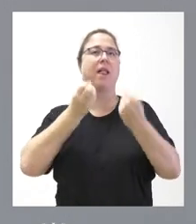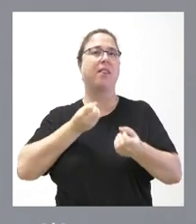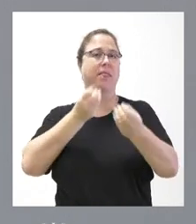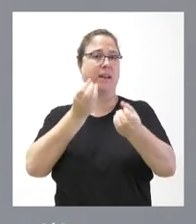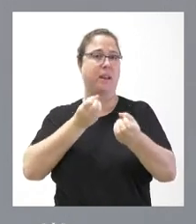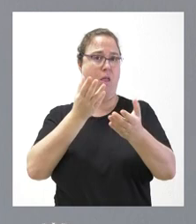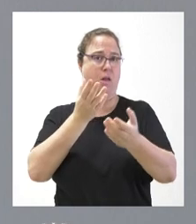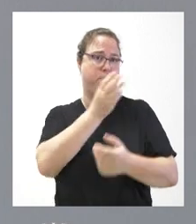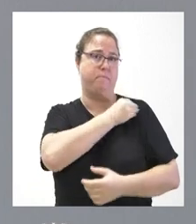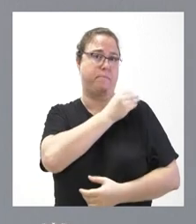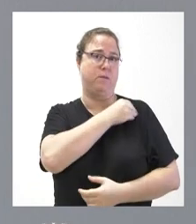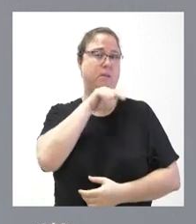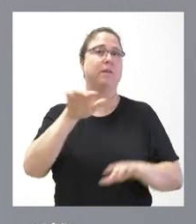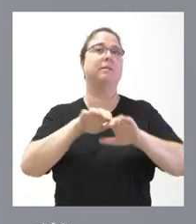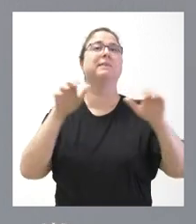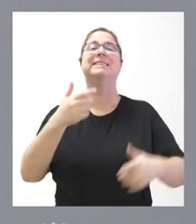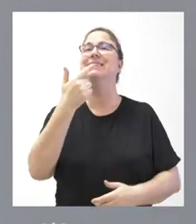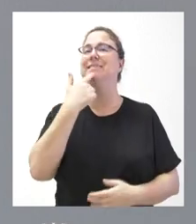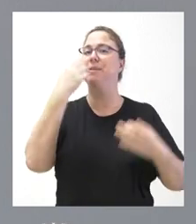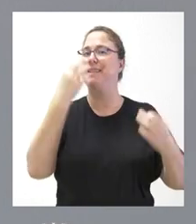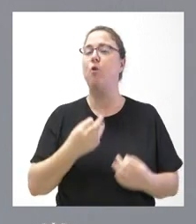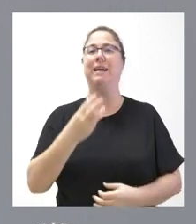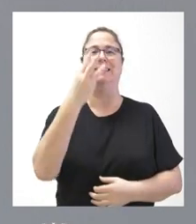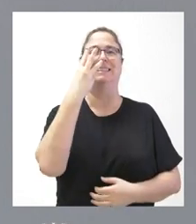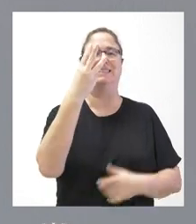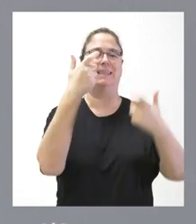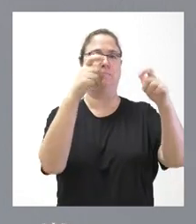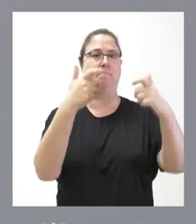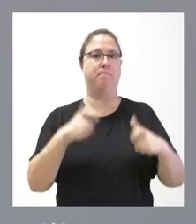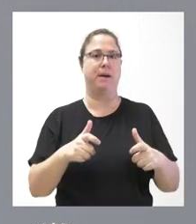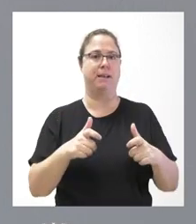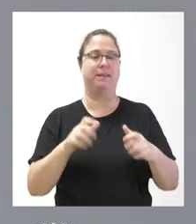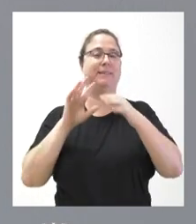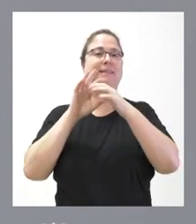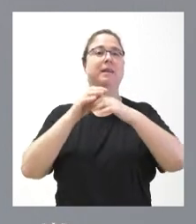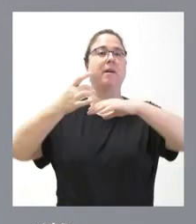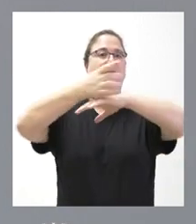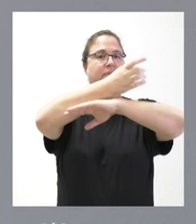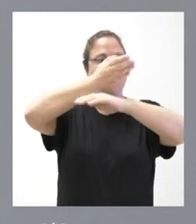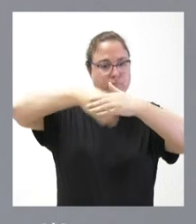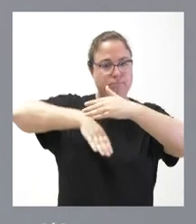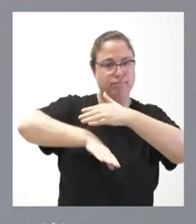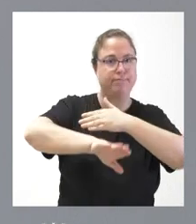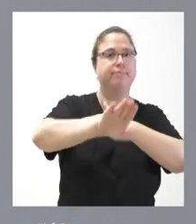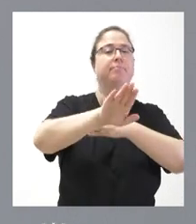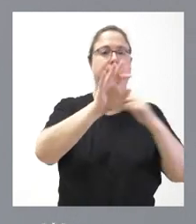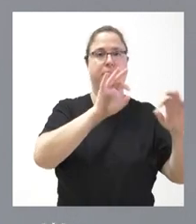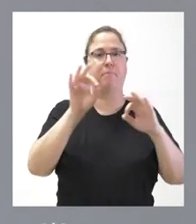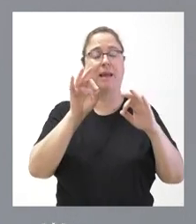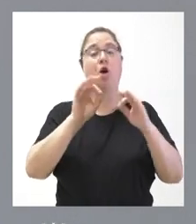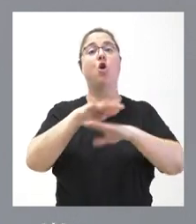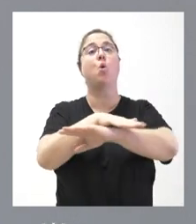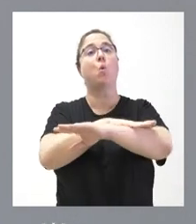han preguntado también en esta mesa, siempre dijimos que había tres partes en relación con el soterramiento del ferrocarril. El Gobierno